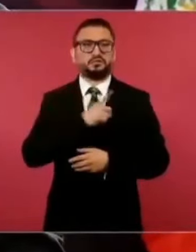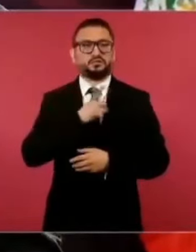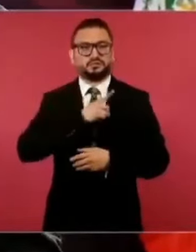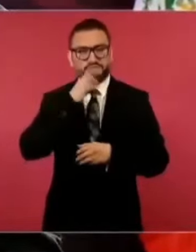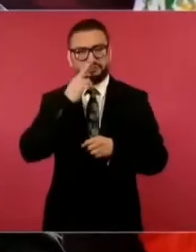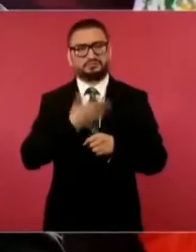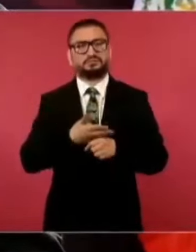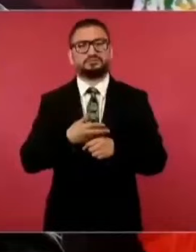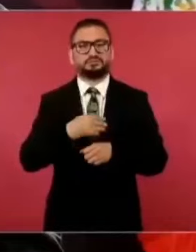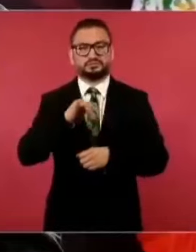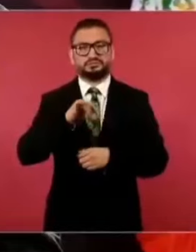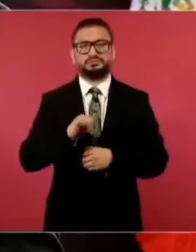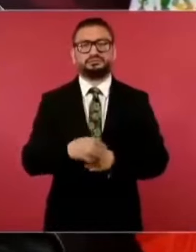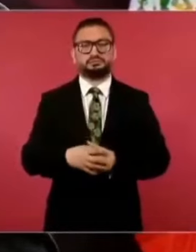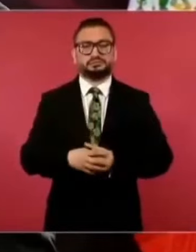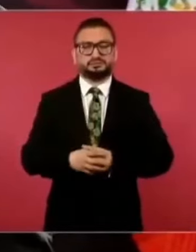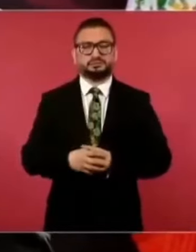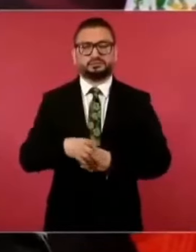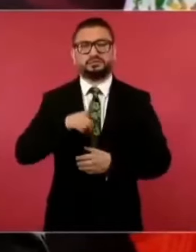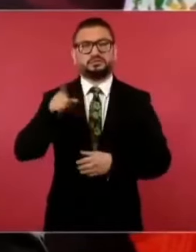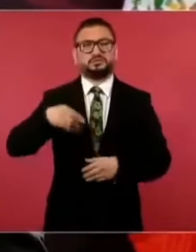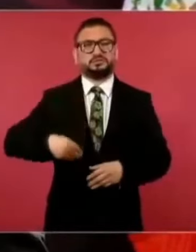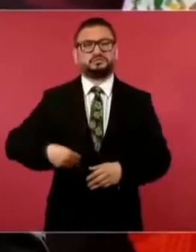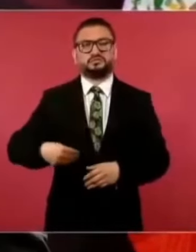se culpan.